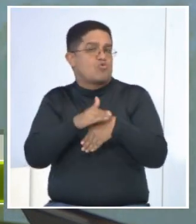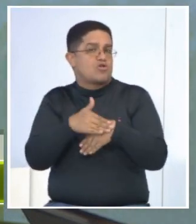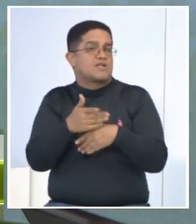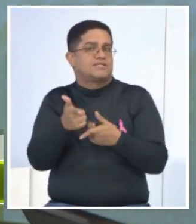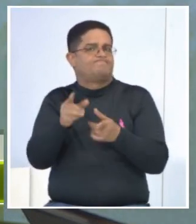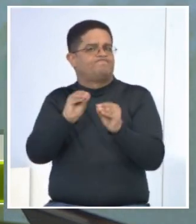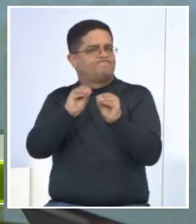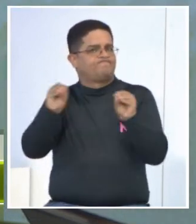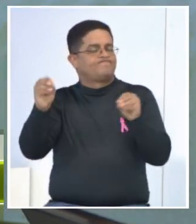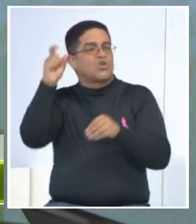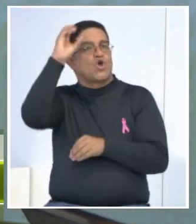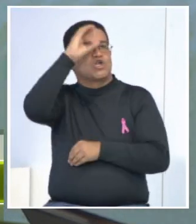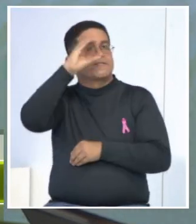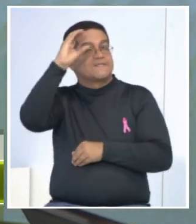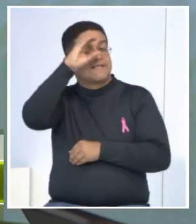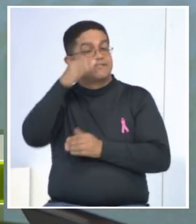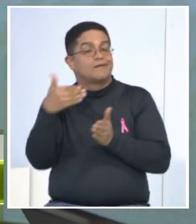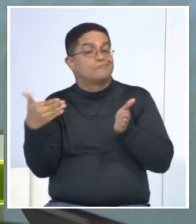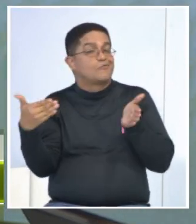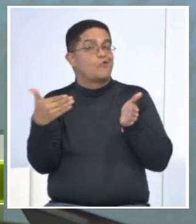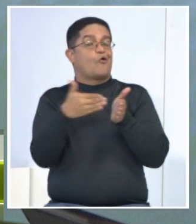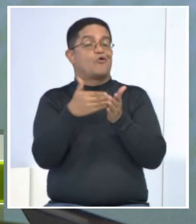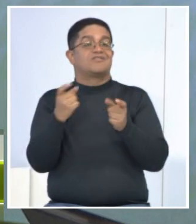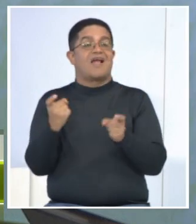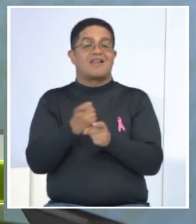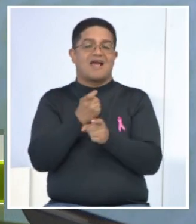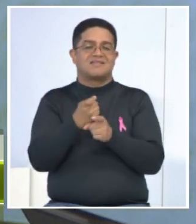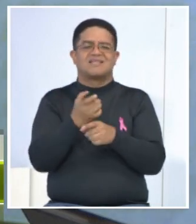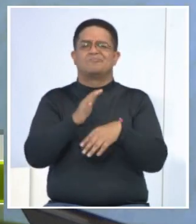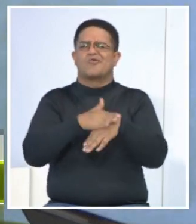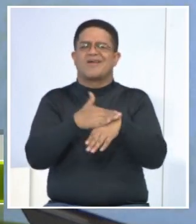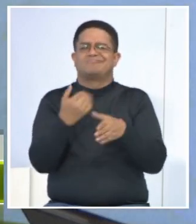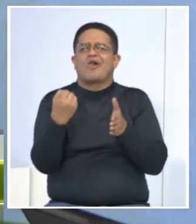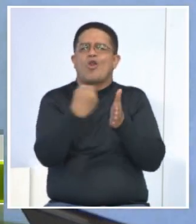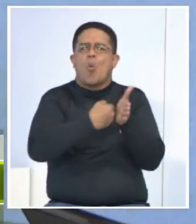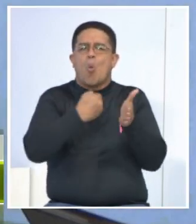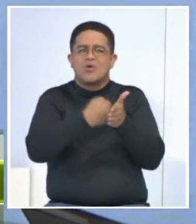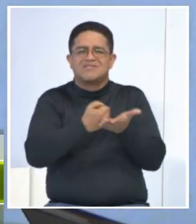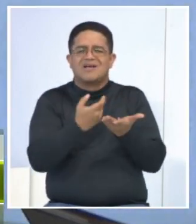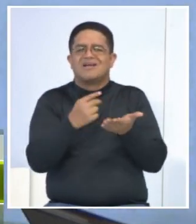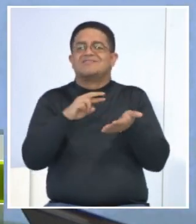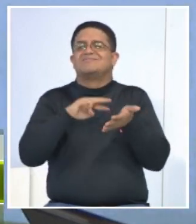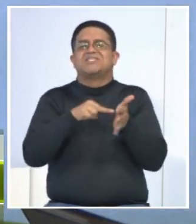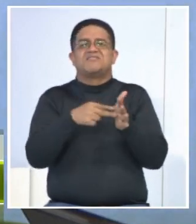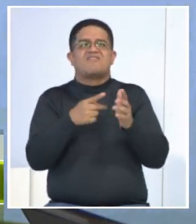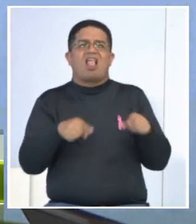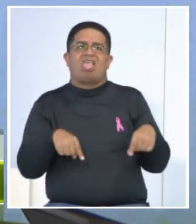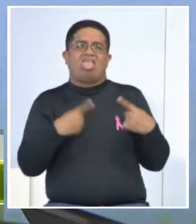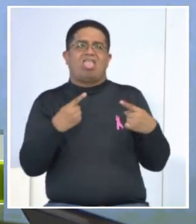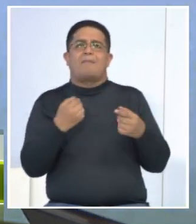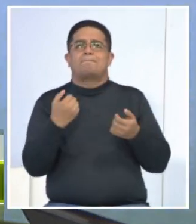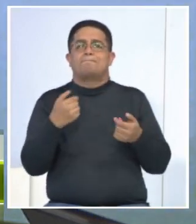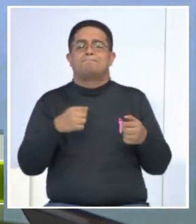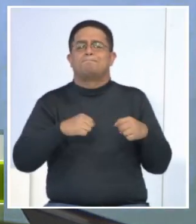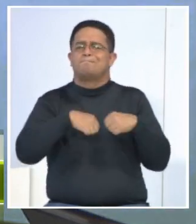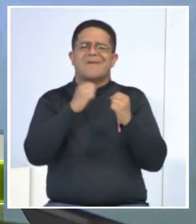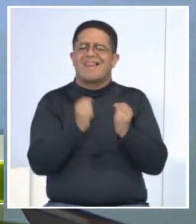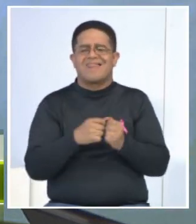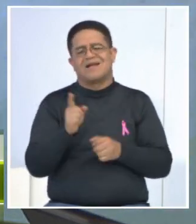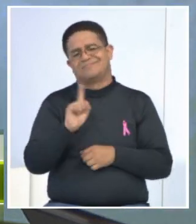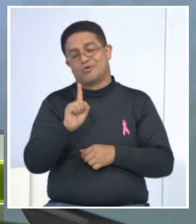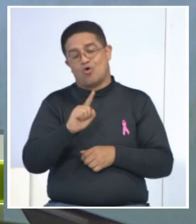contra el cáncer de mamas, que tampoco me gusta llamarlo lucha. Porque no vamos a pelear contra nadie. Simplemente vamos a ser responsables con nosotras mismas